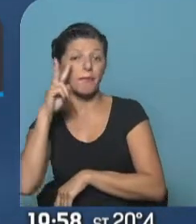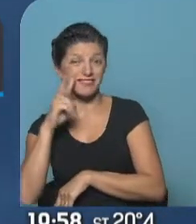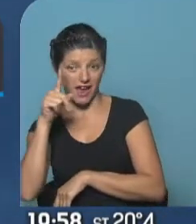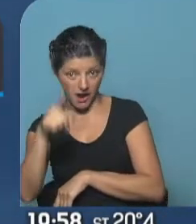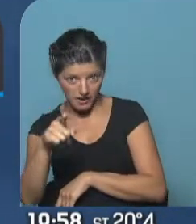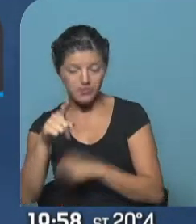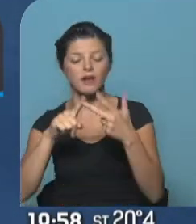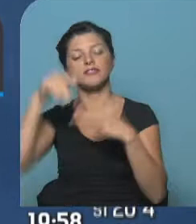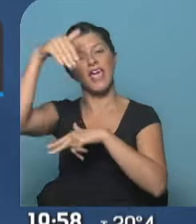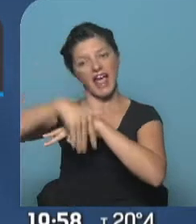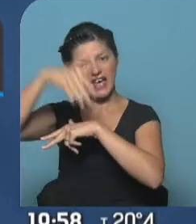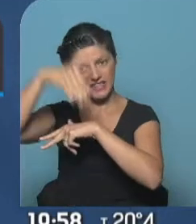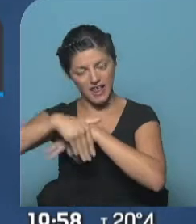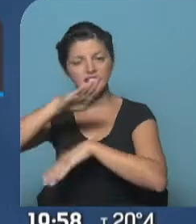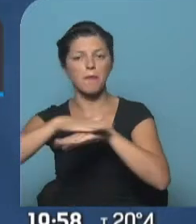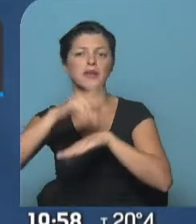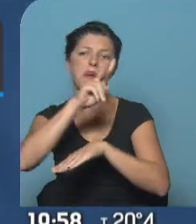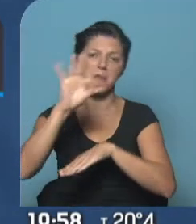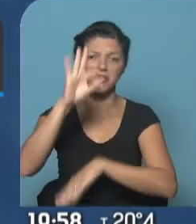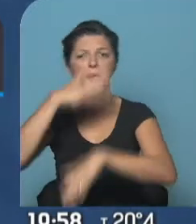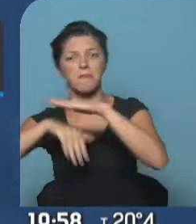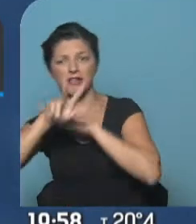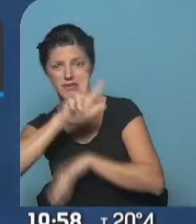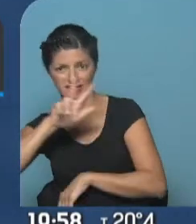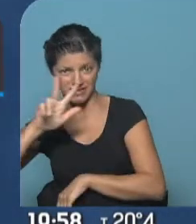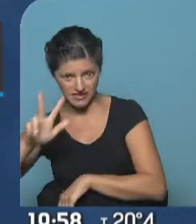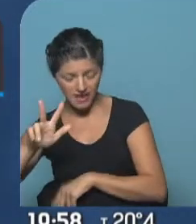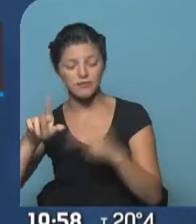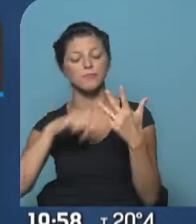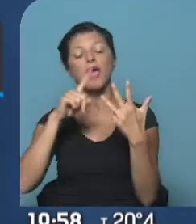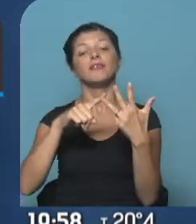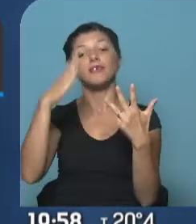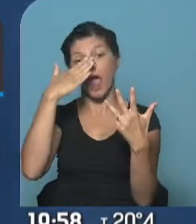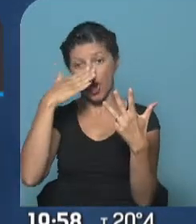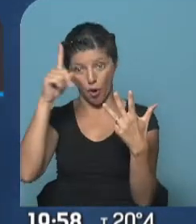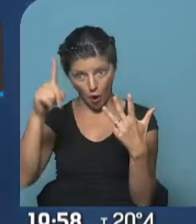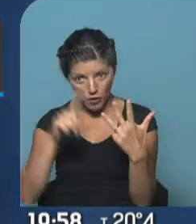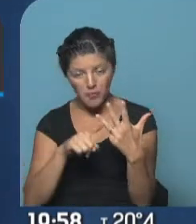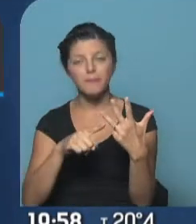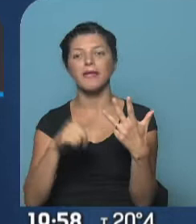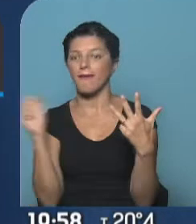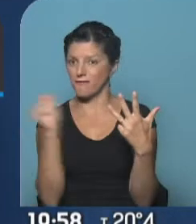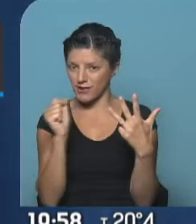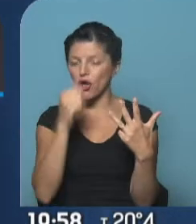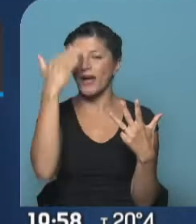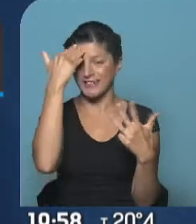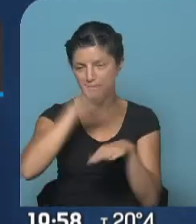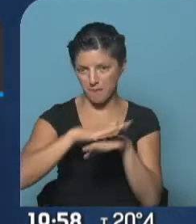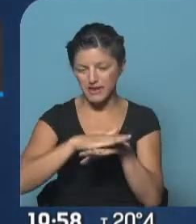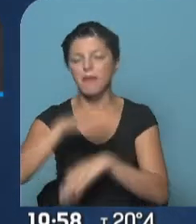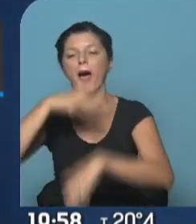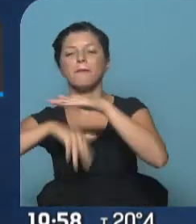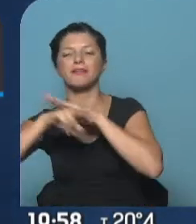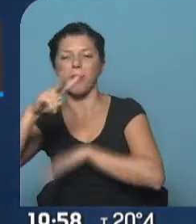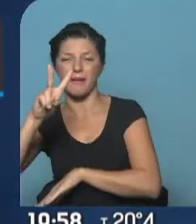en Cataratas del Iguazú, 20 grados será la mínima, 33 la máxima. Córdoba tendrá un fin de semana fresco, con 15 de mínima, 27